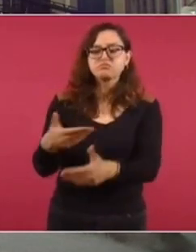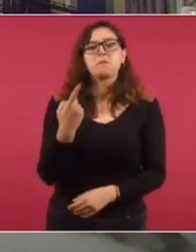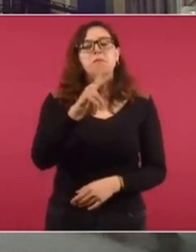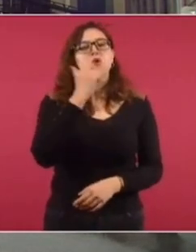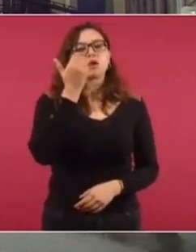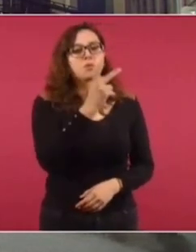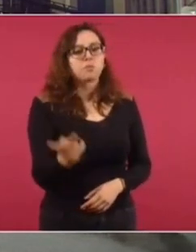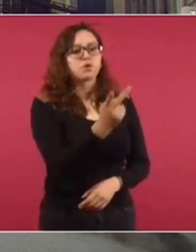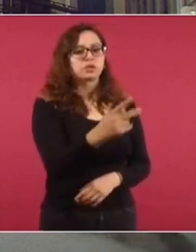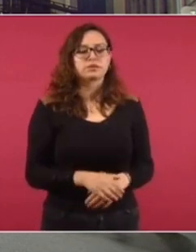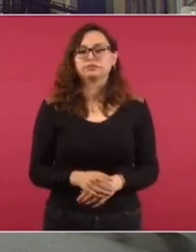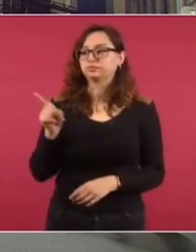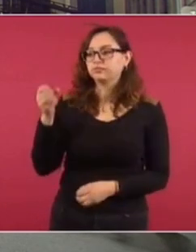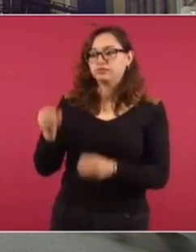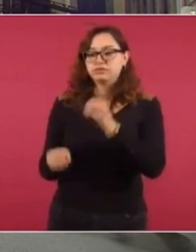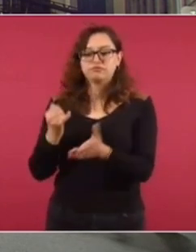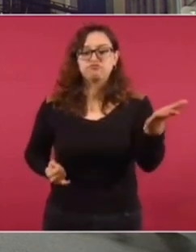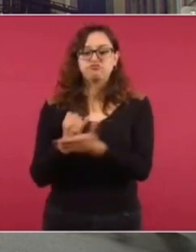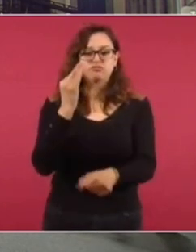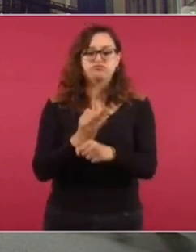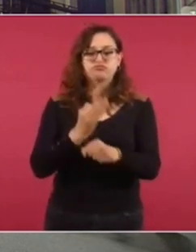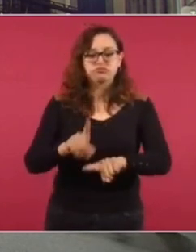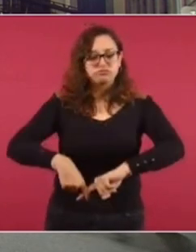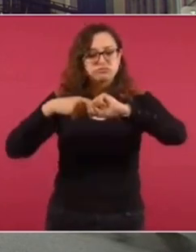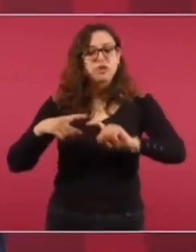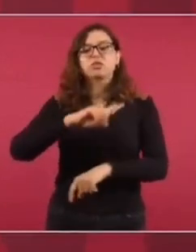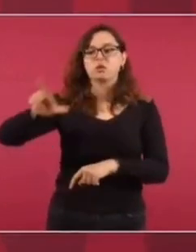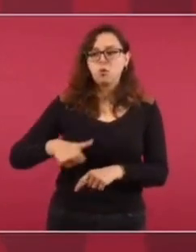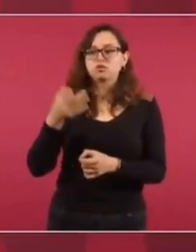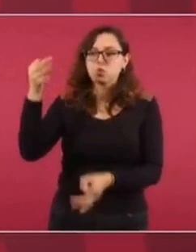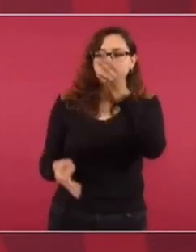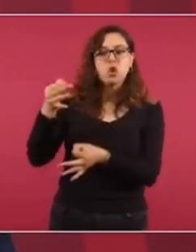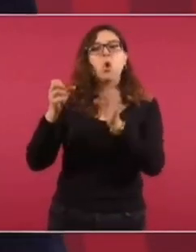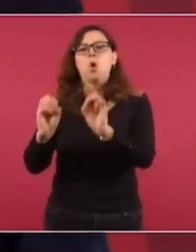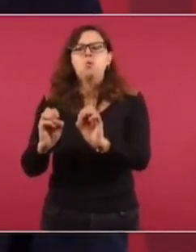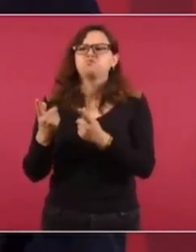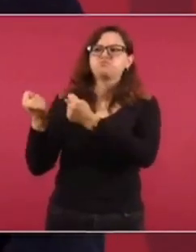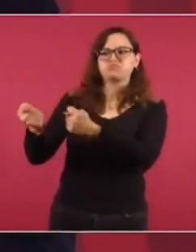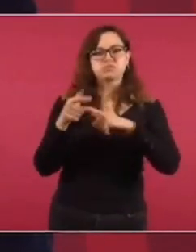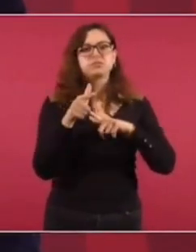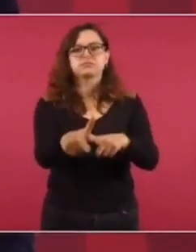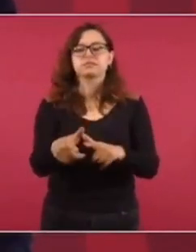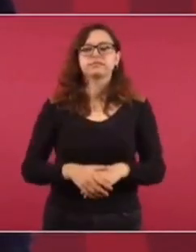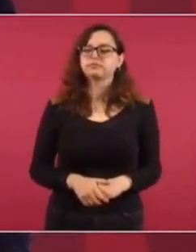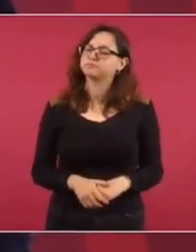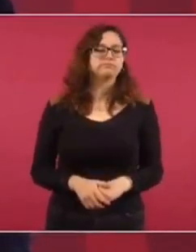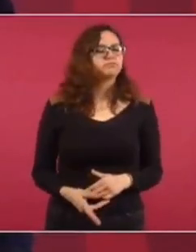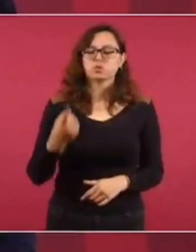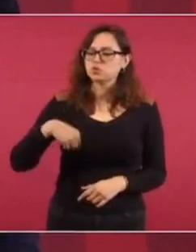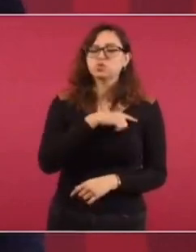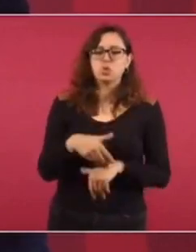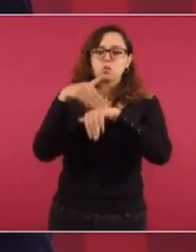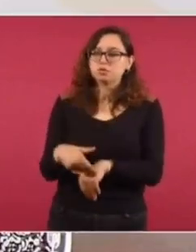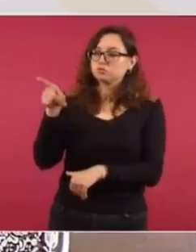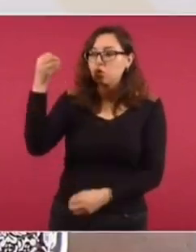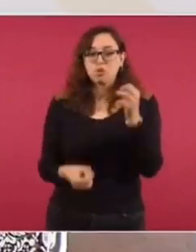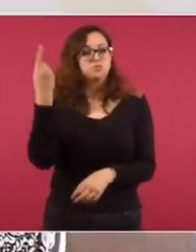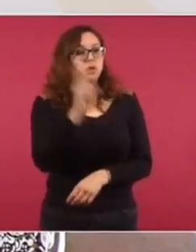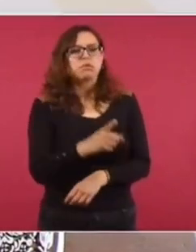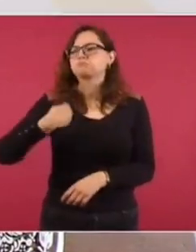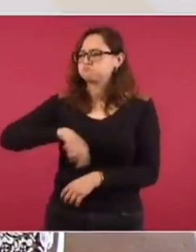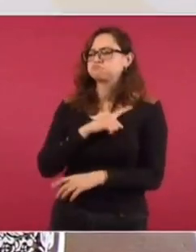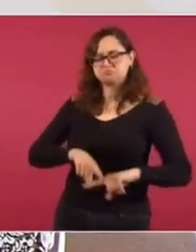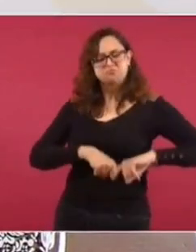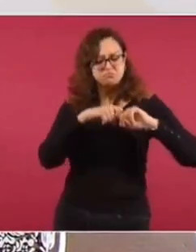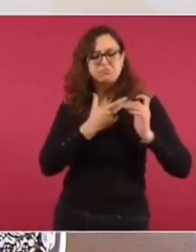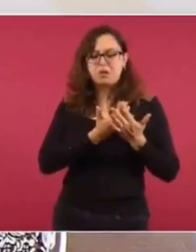preguntarle si van a acatar precisamente esta resolución de frenarlo o se sigue implementando el programa. Siempre, siempre, siempre nos apegamos a lo que decide el Poder Judicial somos